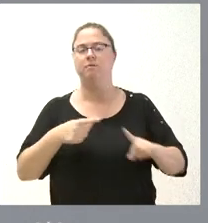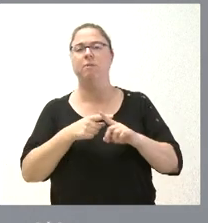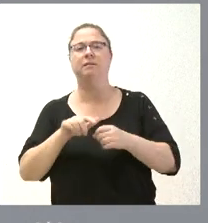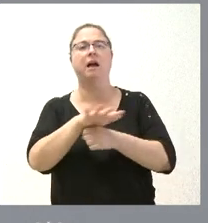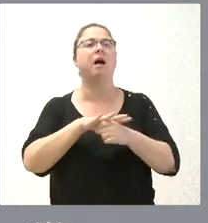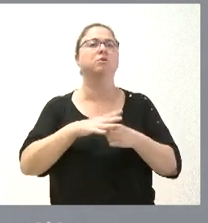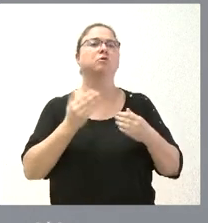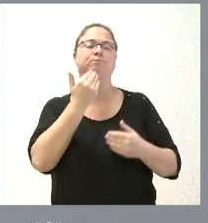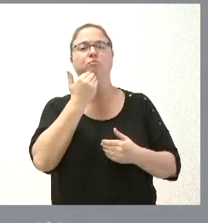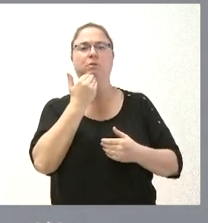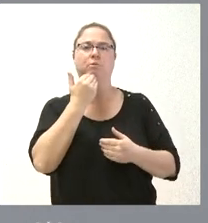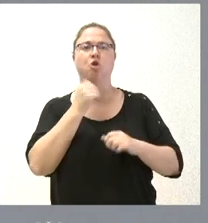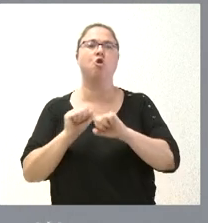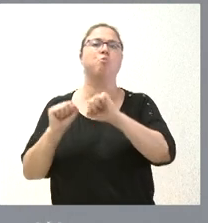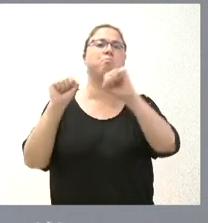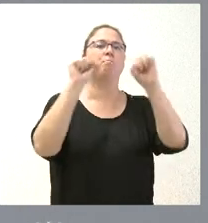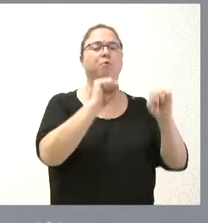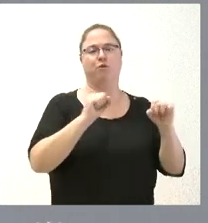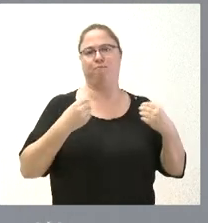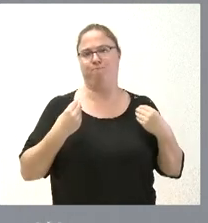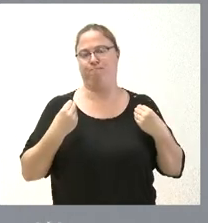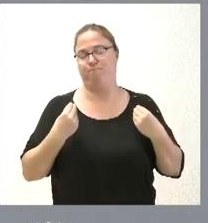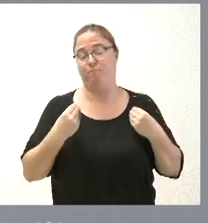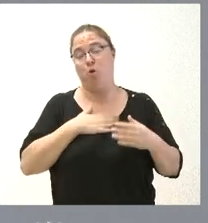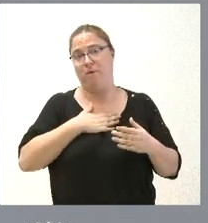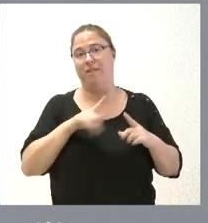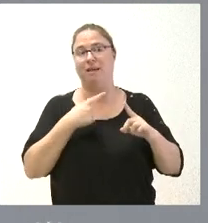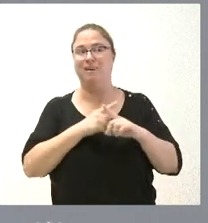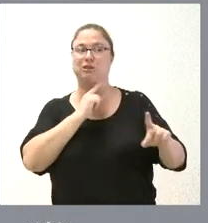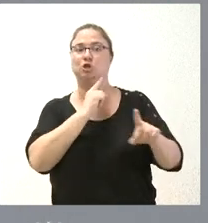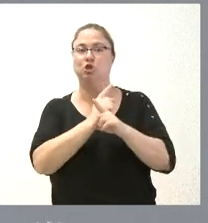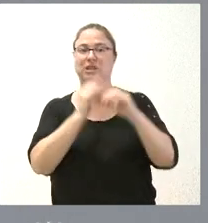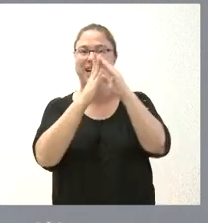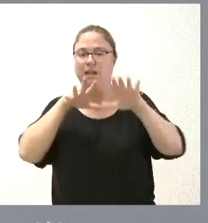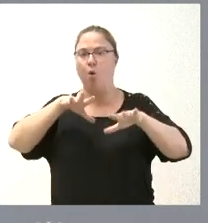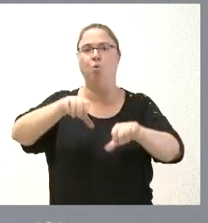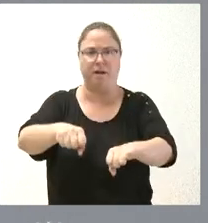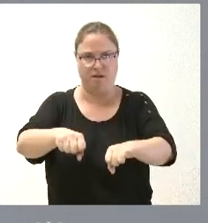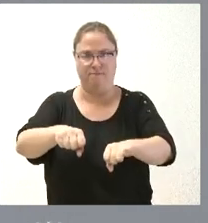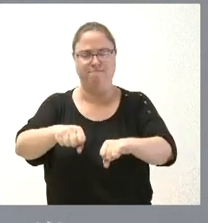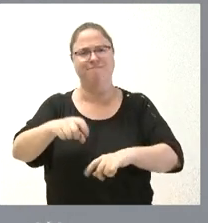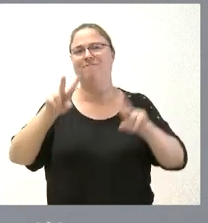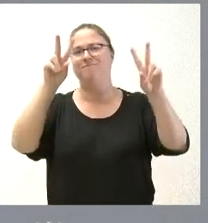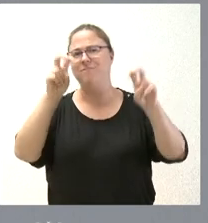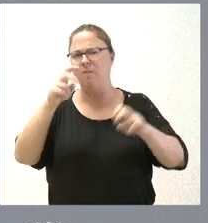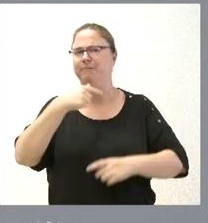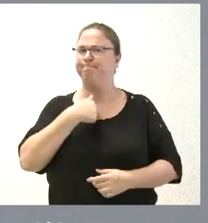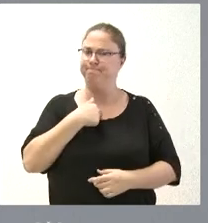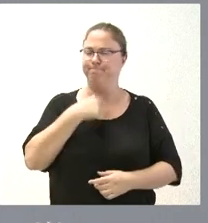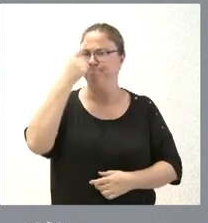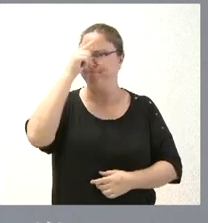por ejemplo, de protección de la propiedad y de lucha contra la ocupación. Son aspectos que ustedes saben que nos ha parecido que